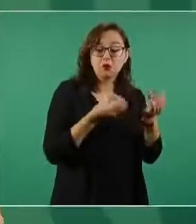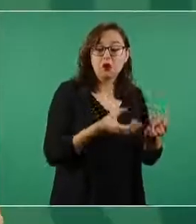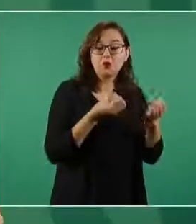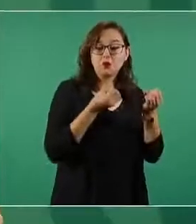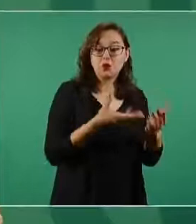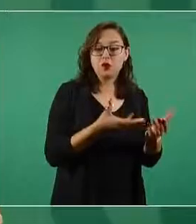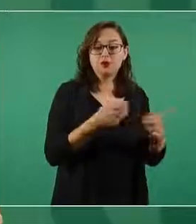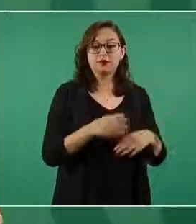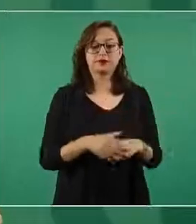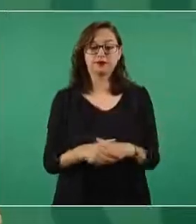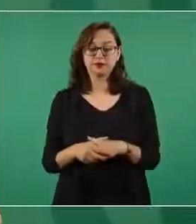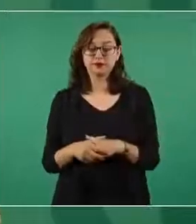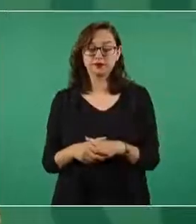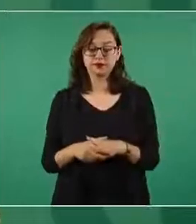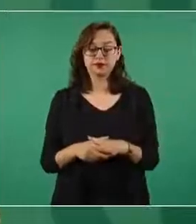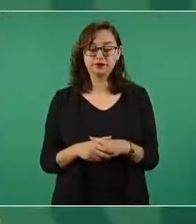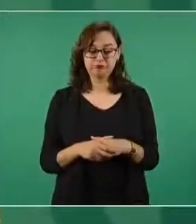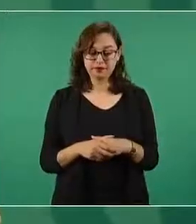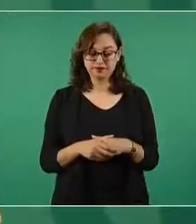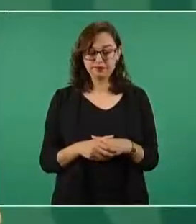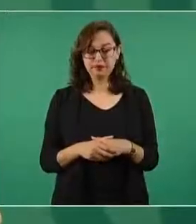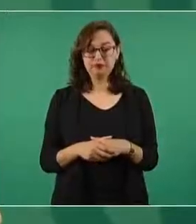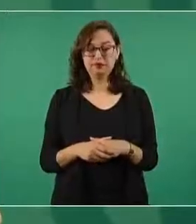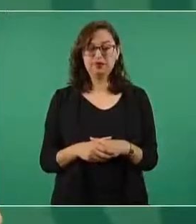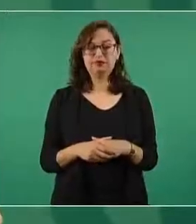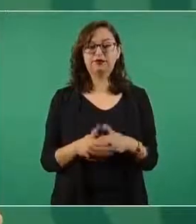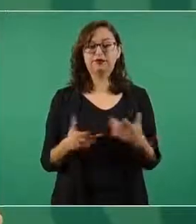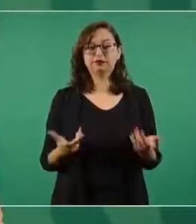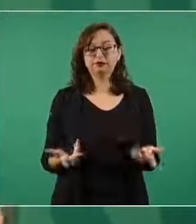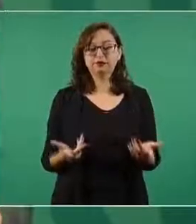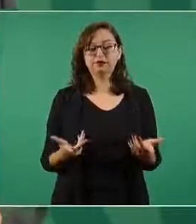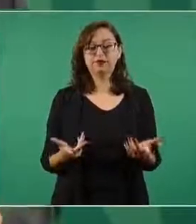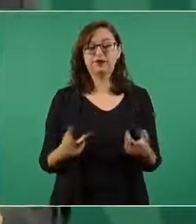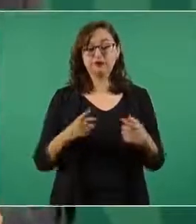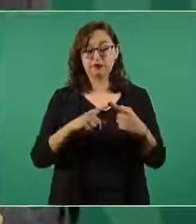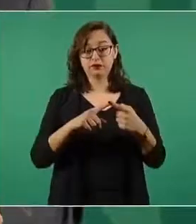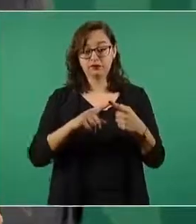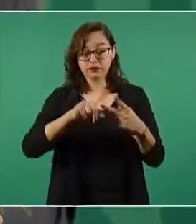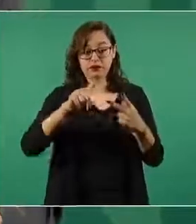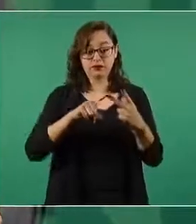En una escala abajo, los medios de información,